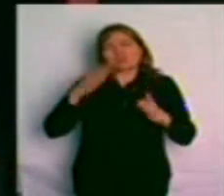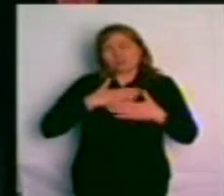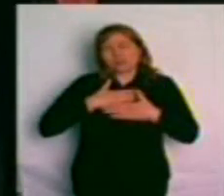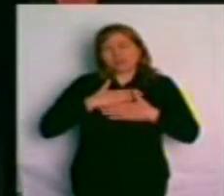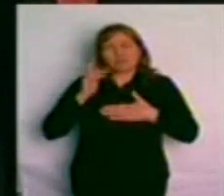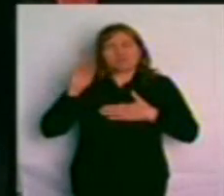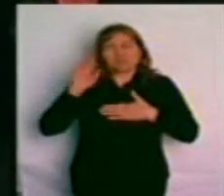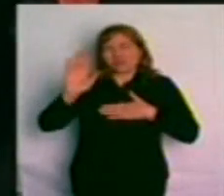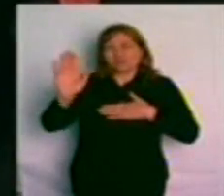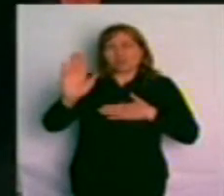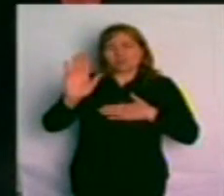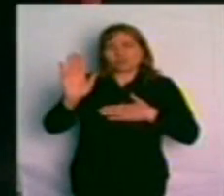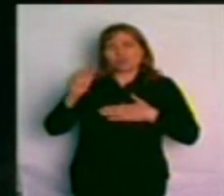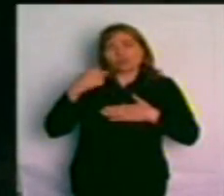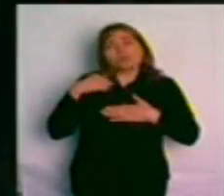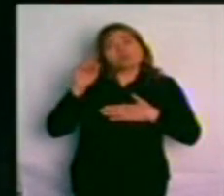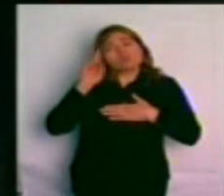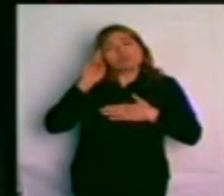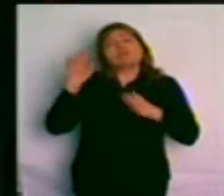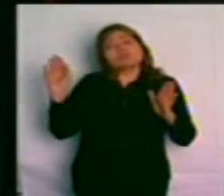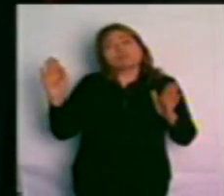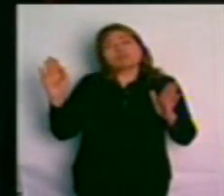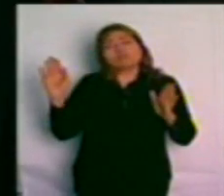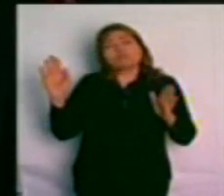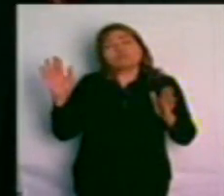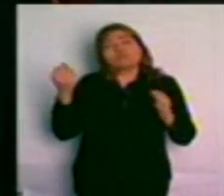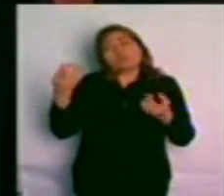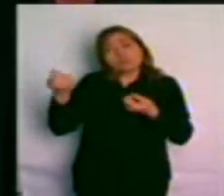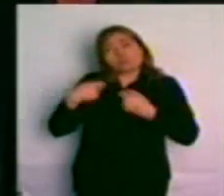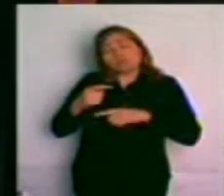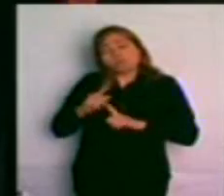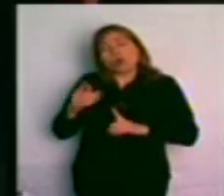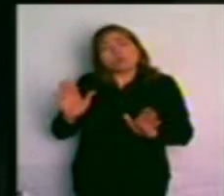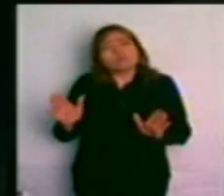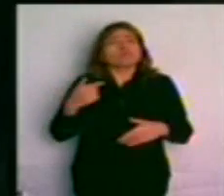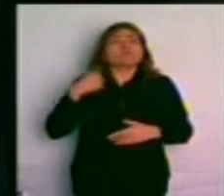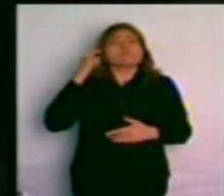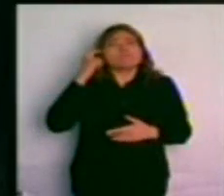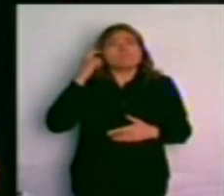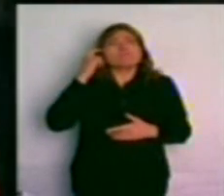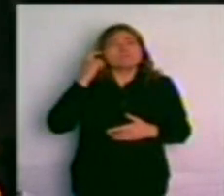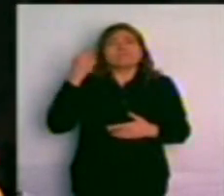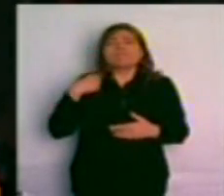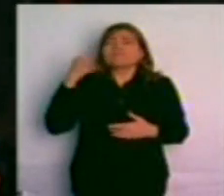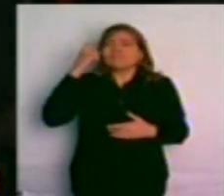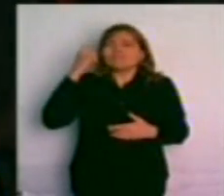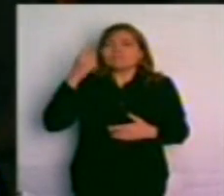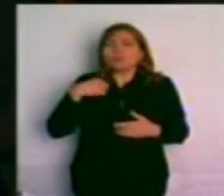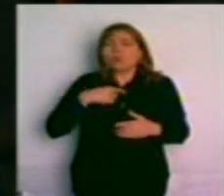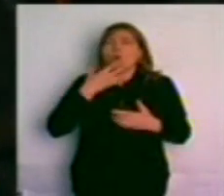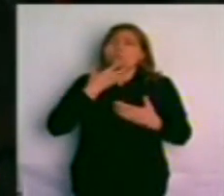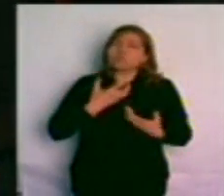favor, respetuosos nos pusimos a pensar, no nos pusimos ni a